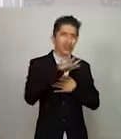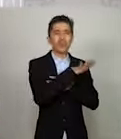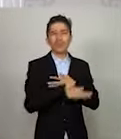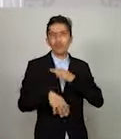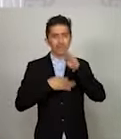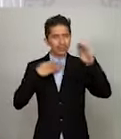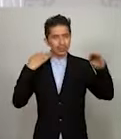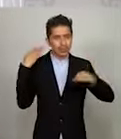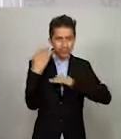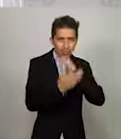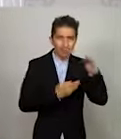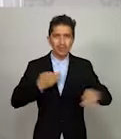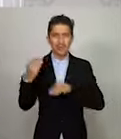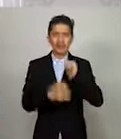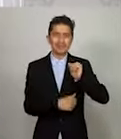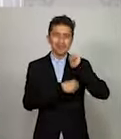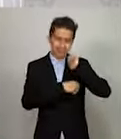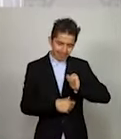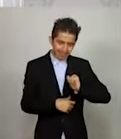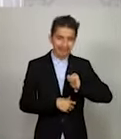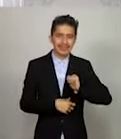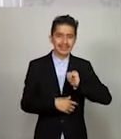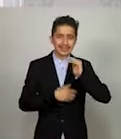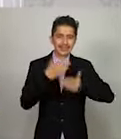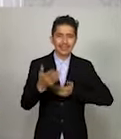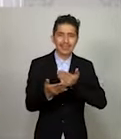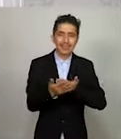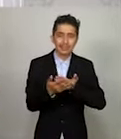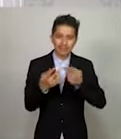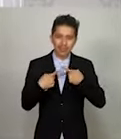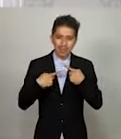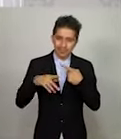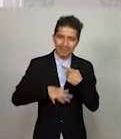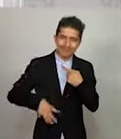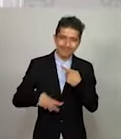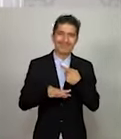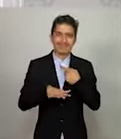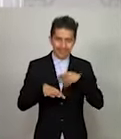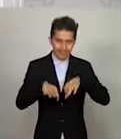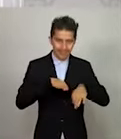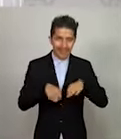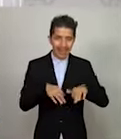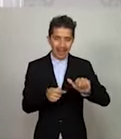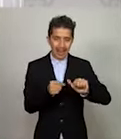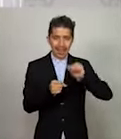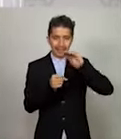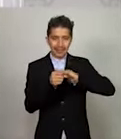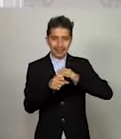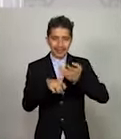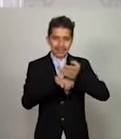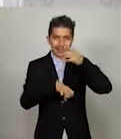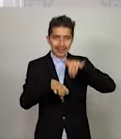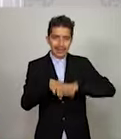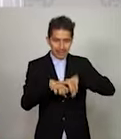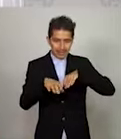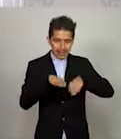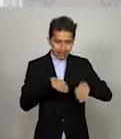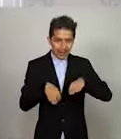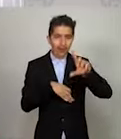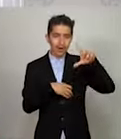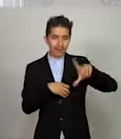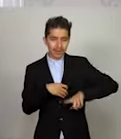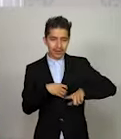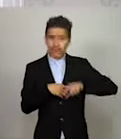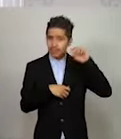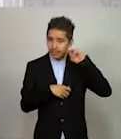es decir, todos los funcionarios y servidores públicos de la Administración Estatal